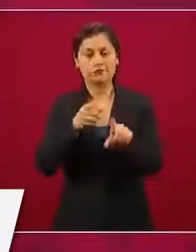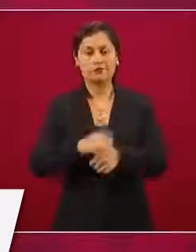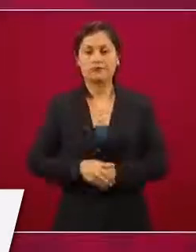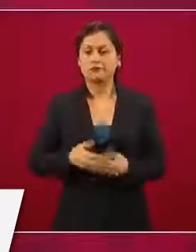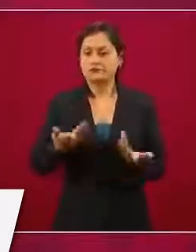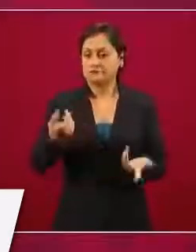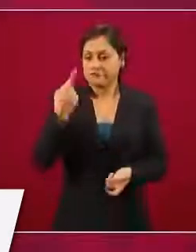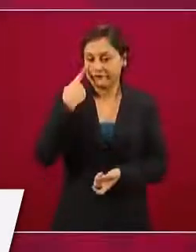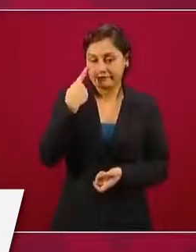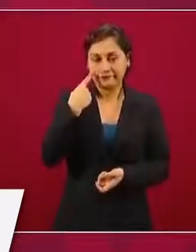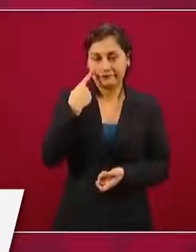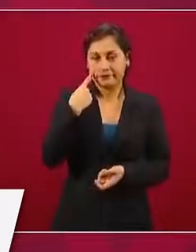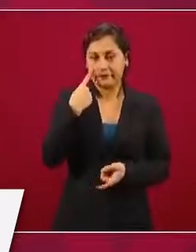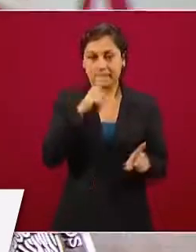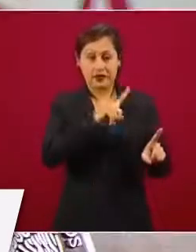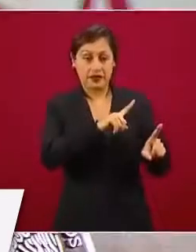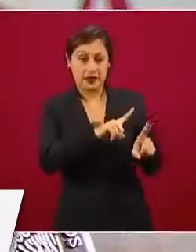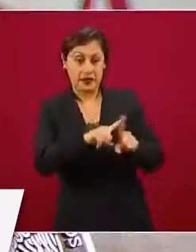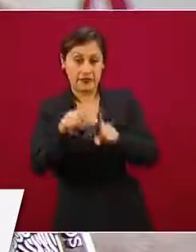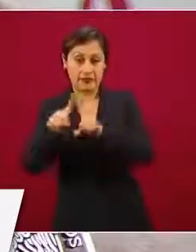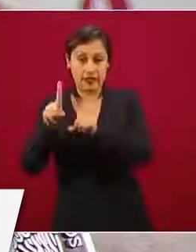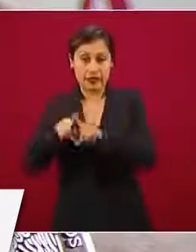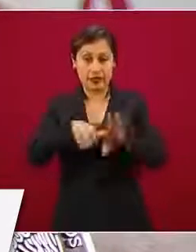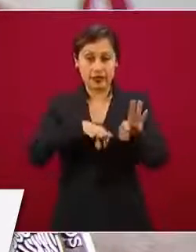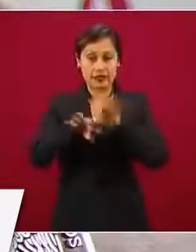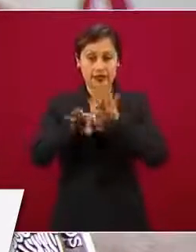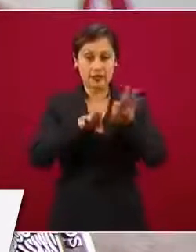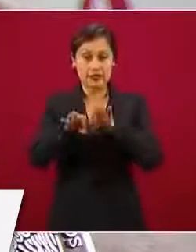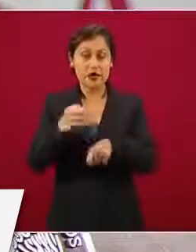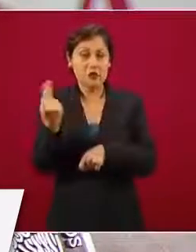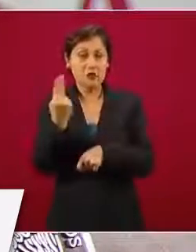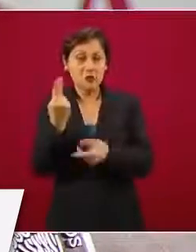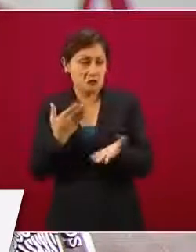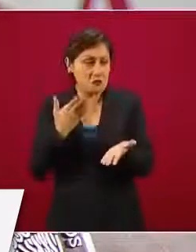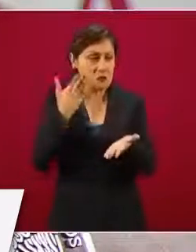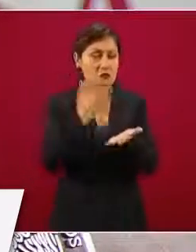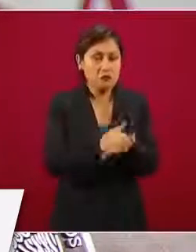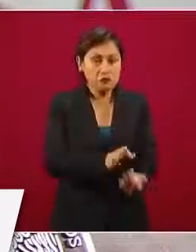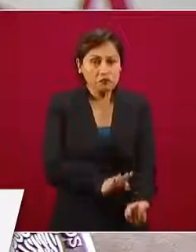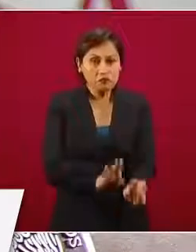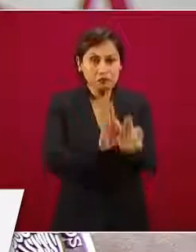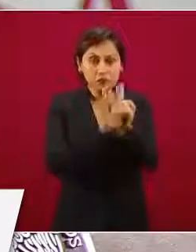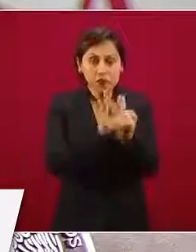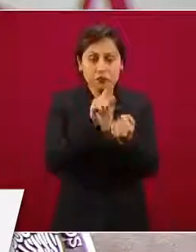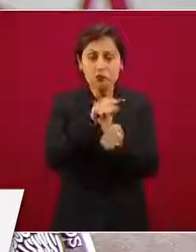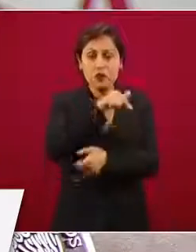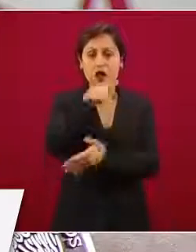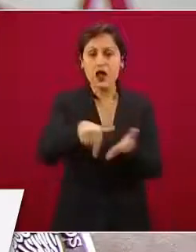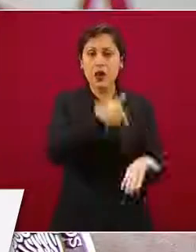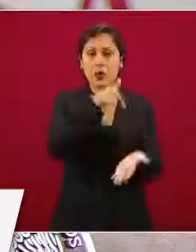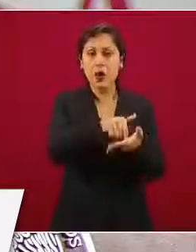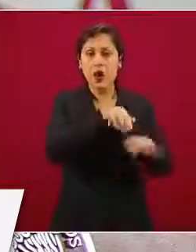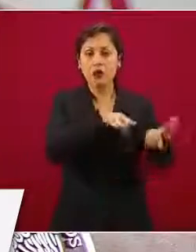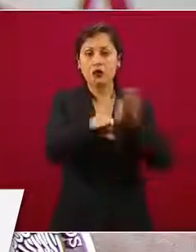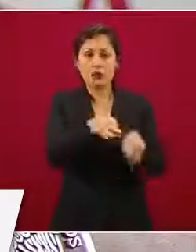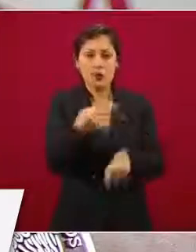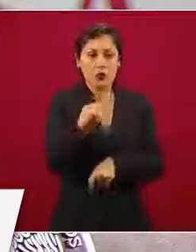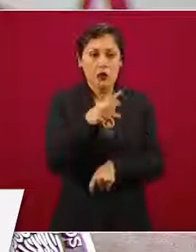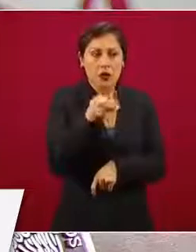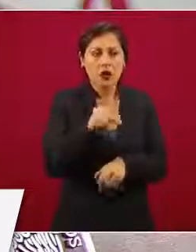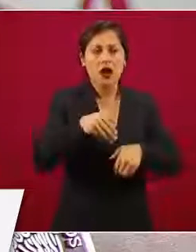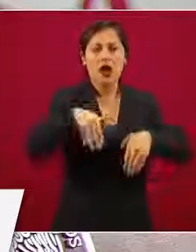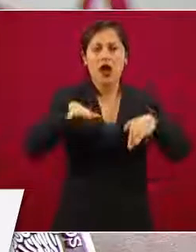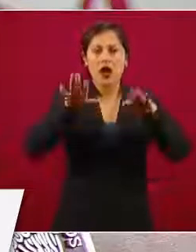requieran la necesidad de estar presentes y hacer una actividad en los centros de trabajo. Creo